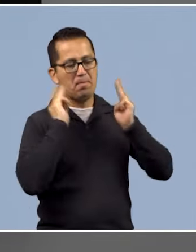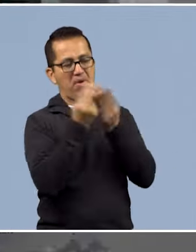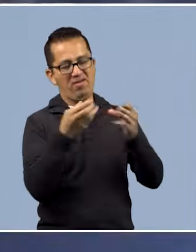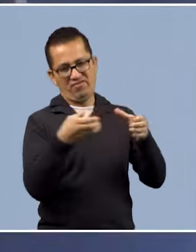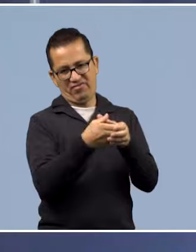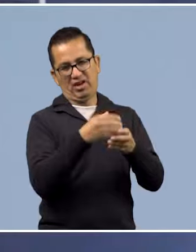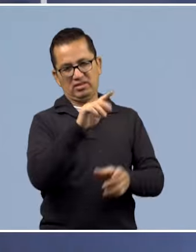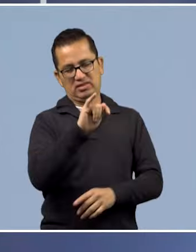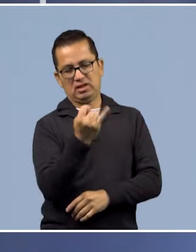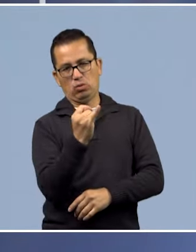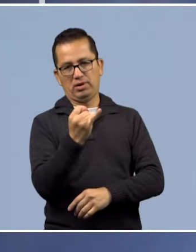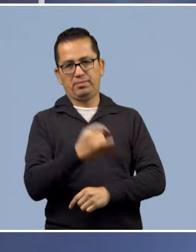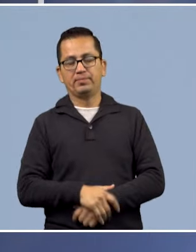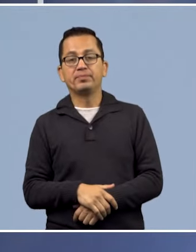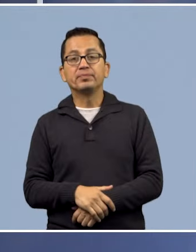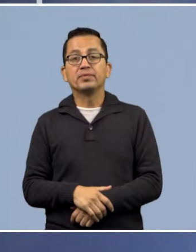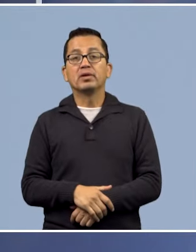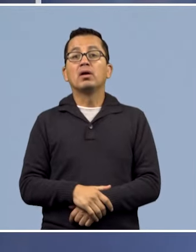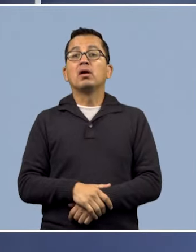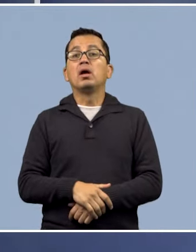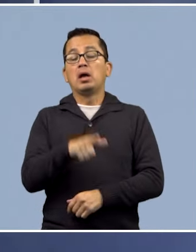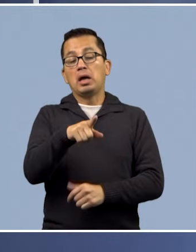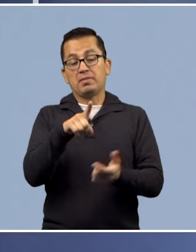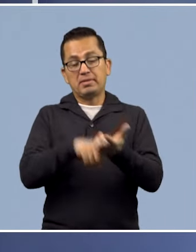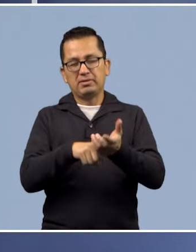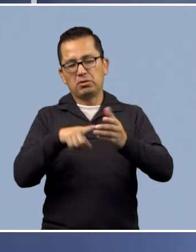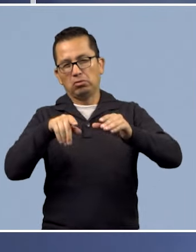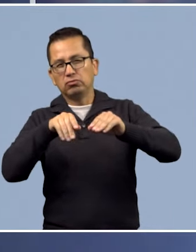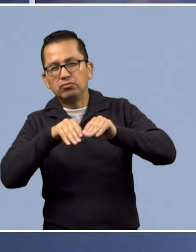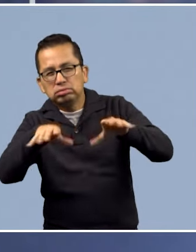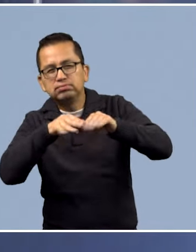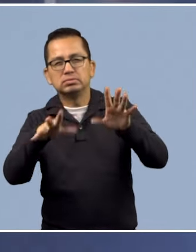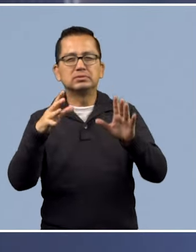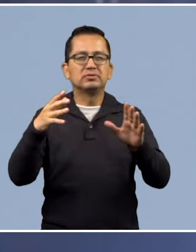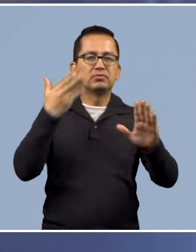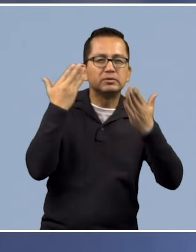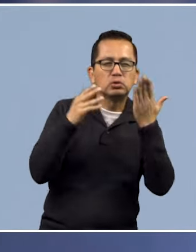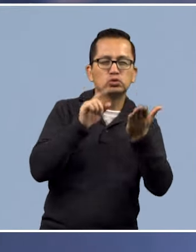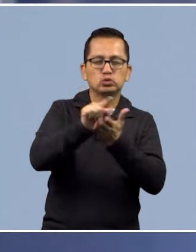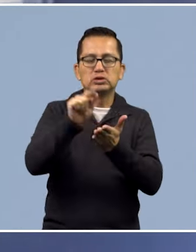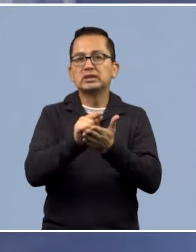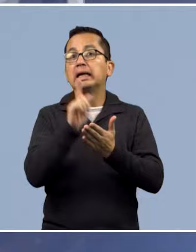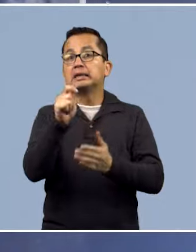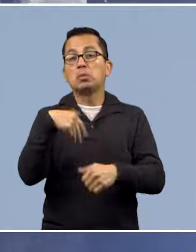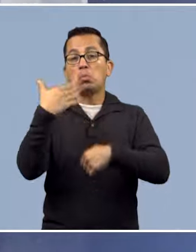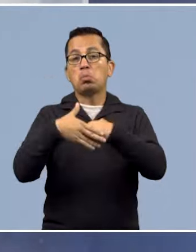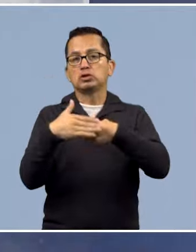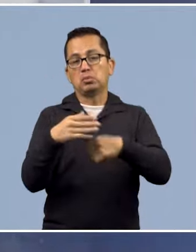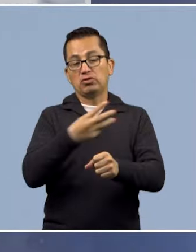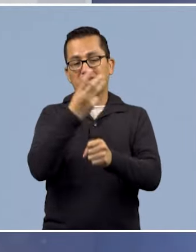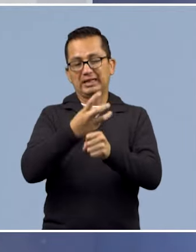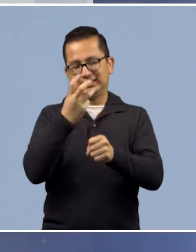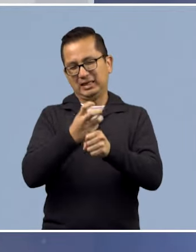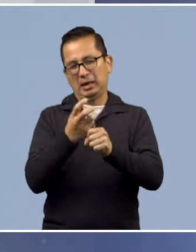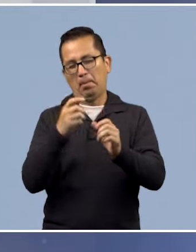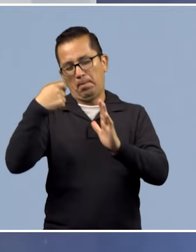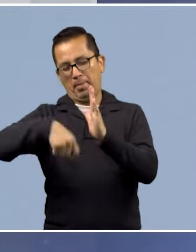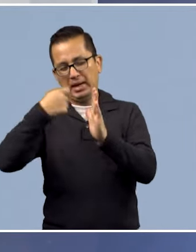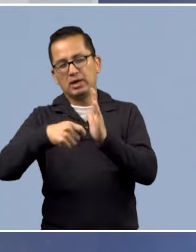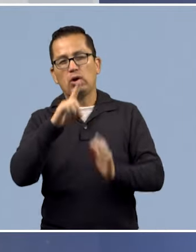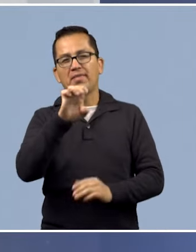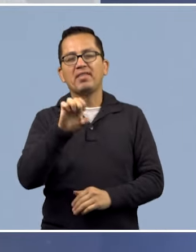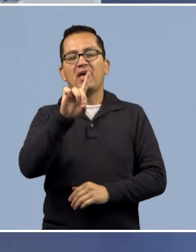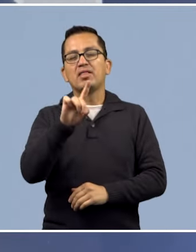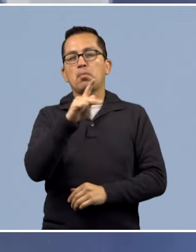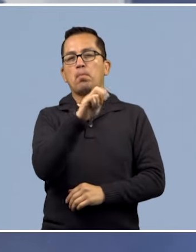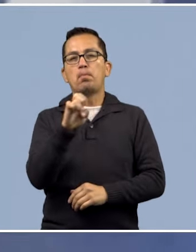Tijuana. Por medio de redes sociales, el estudio cinematográfico de Marvel compartió el primer avance de su película Deadpool 3, el cual